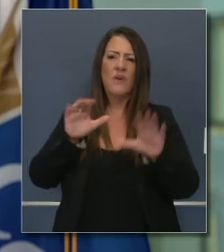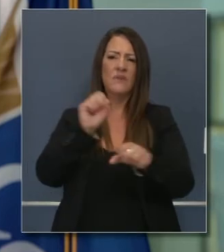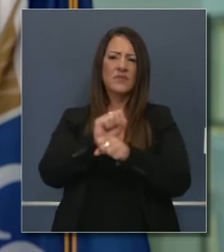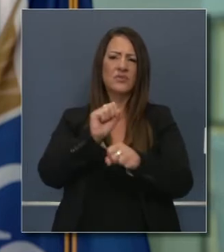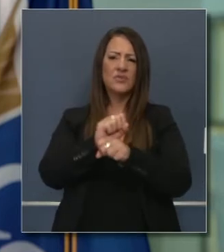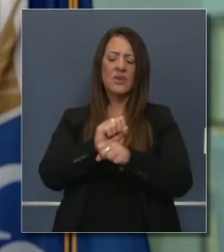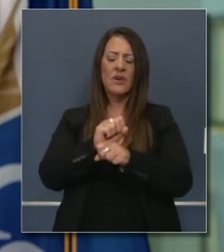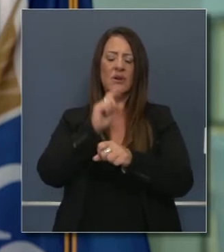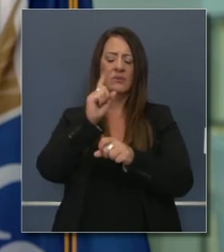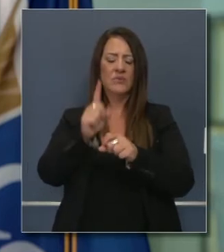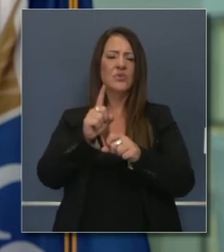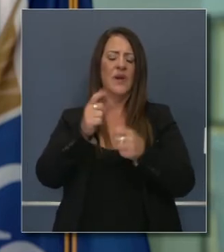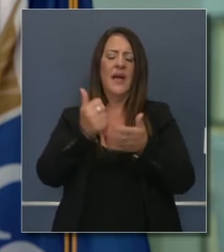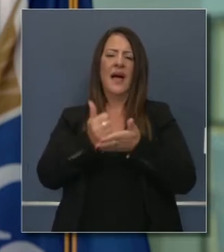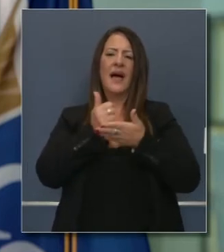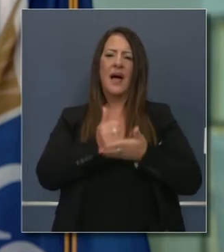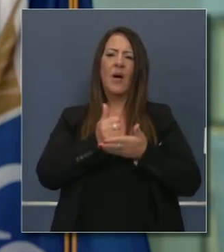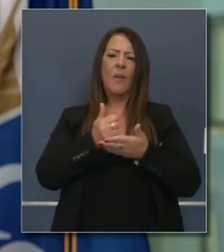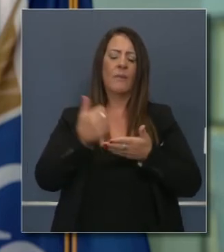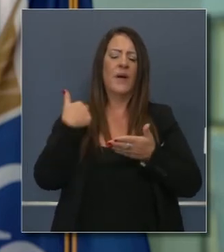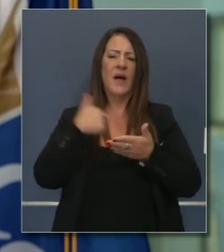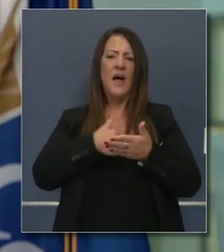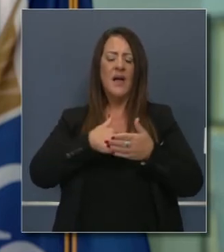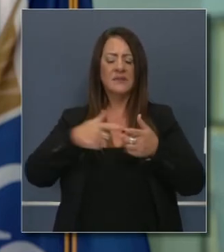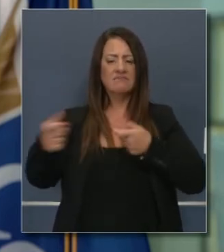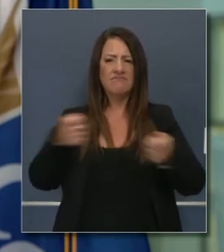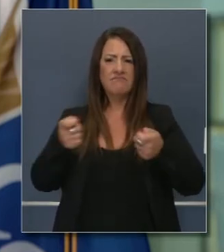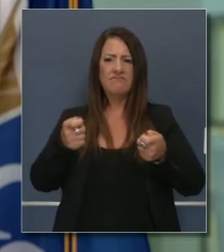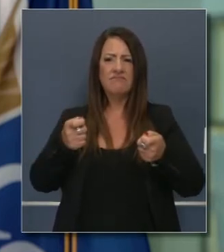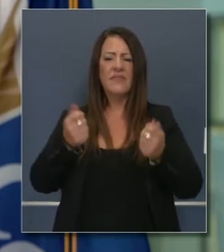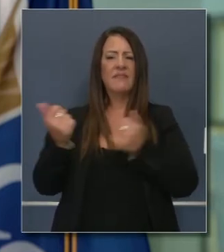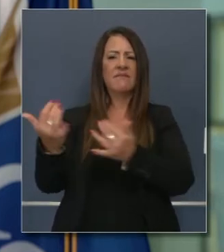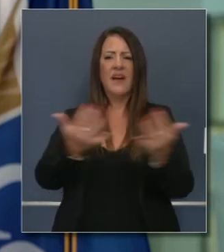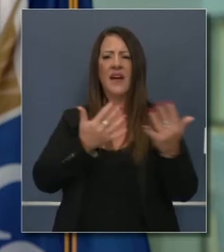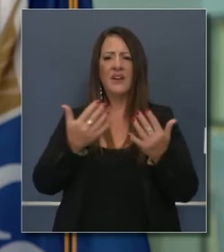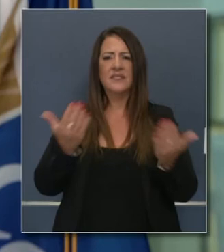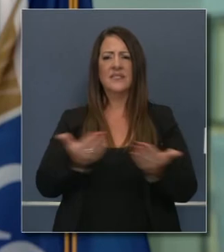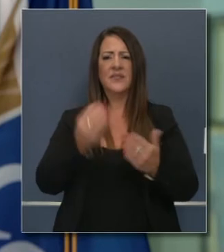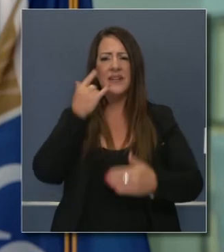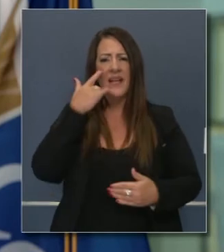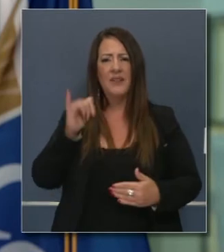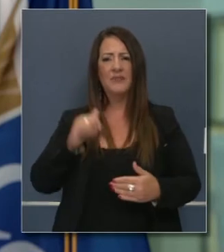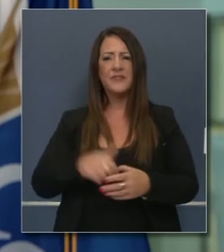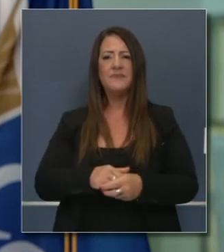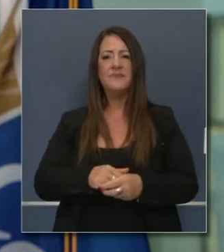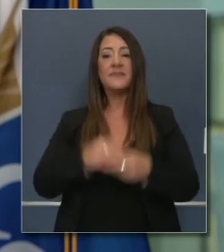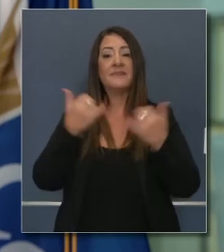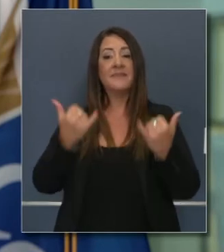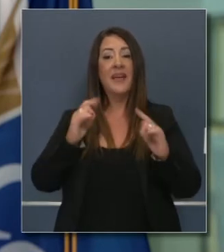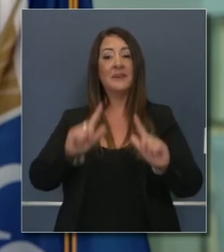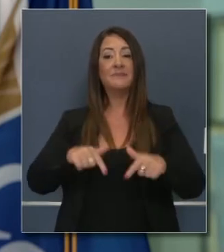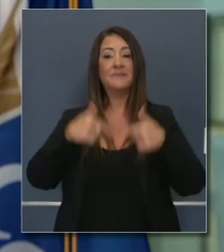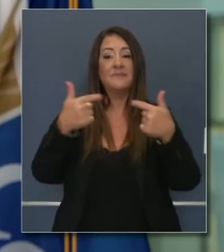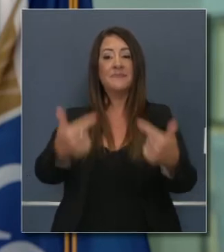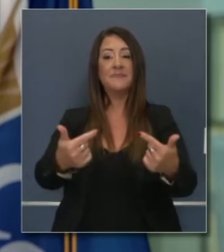trabajo sobresaliente en este momento histórico con estos incendios históricos en el Estado. Y con eso, pues, estoy dispuesto a responder cualquier